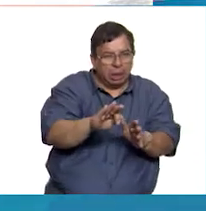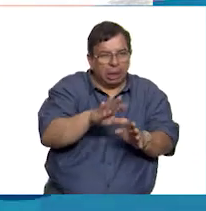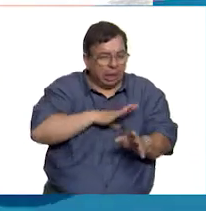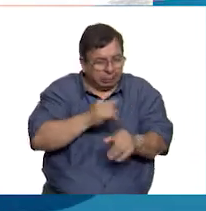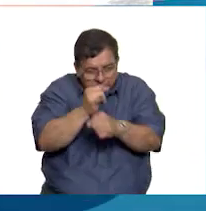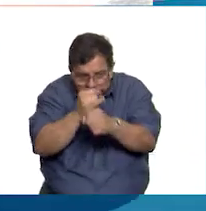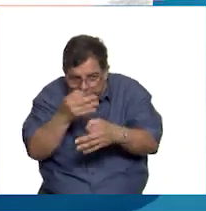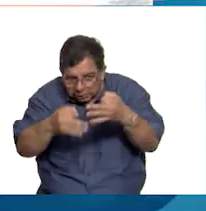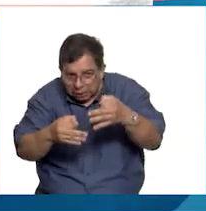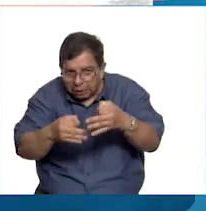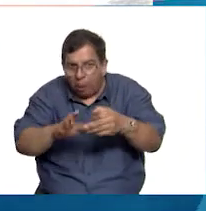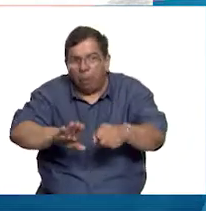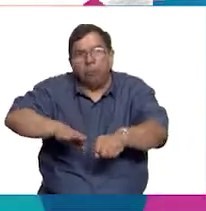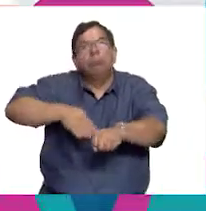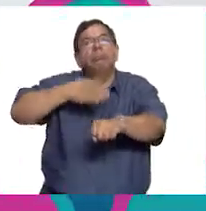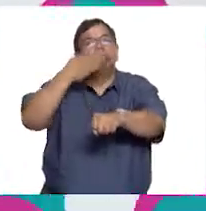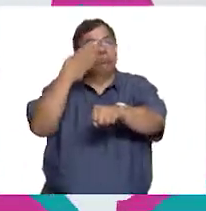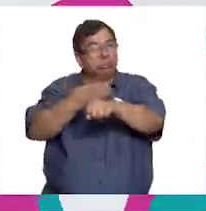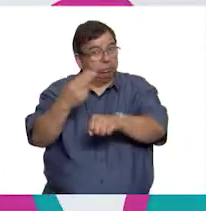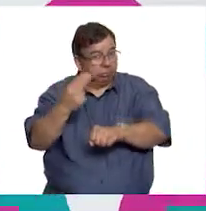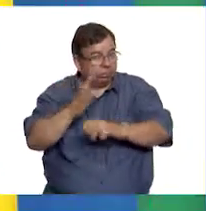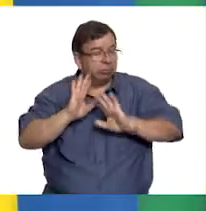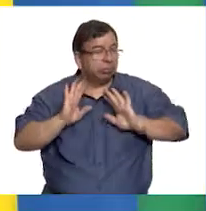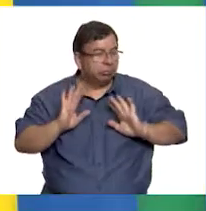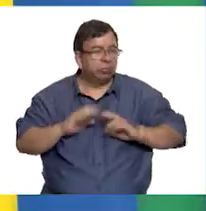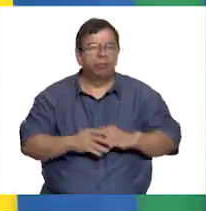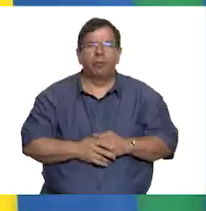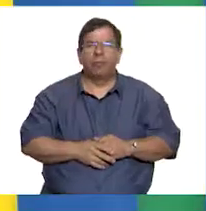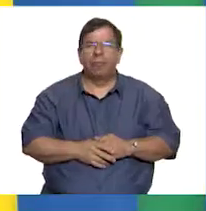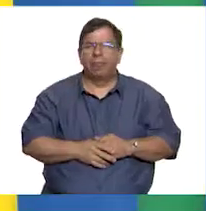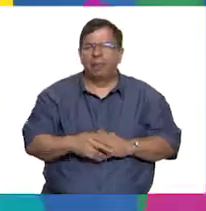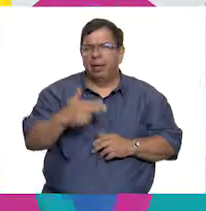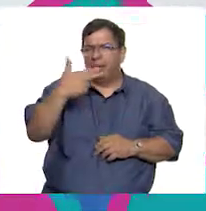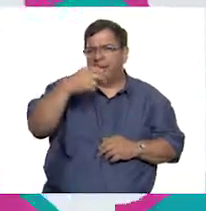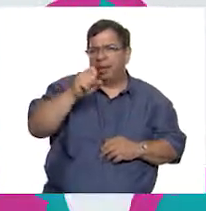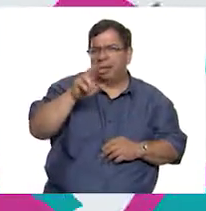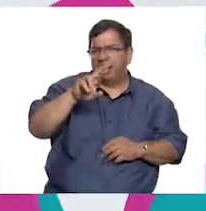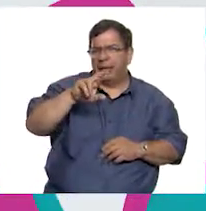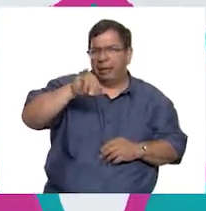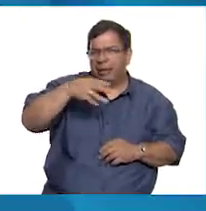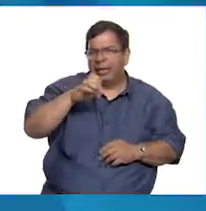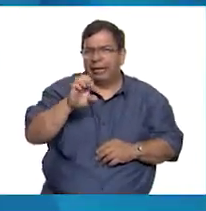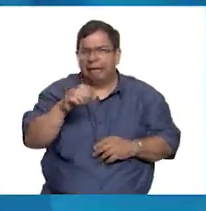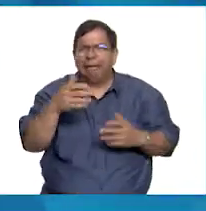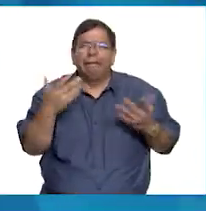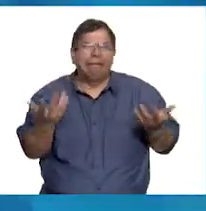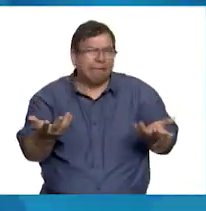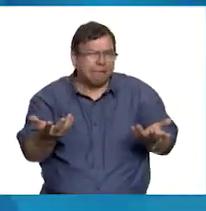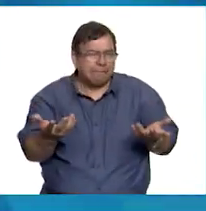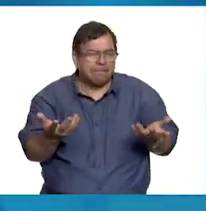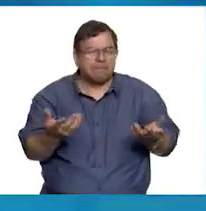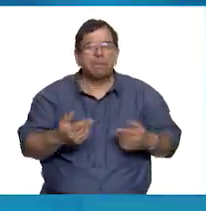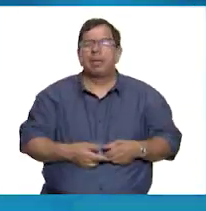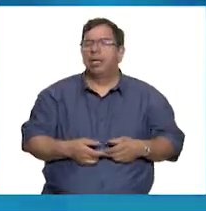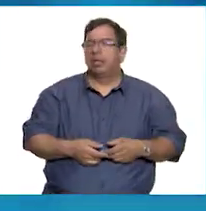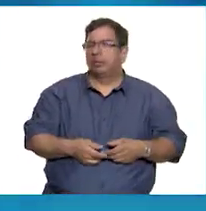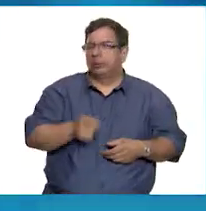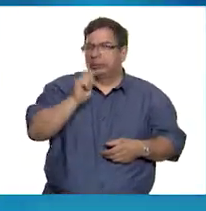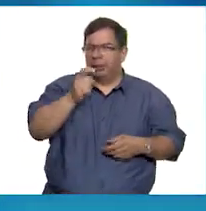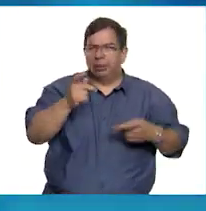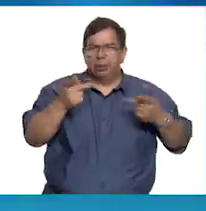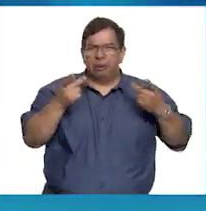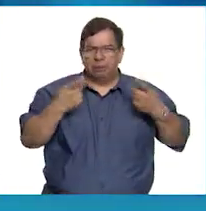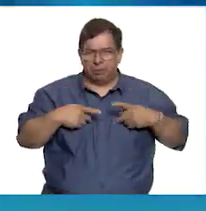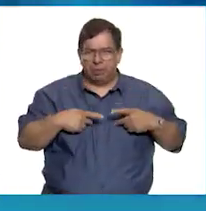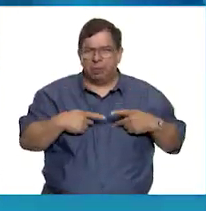necesario castigar. ¿Qué era un hereje? Bueno, un hereje era alguien que aunque